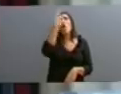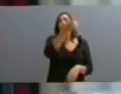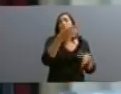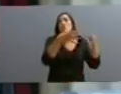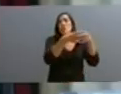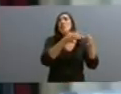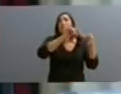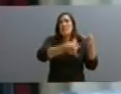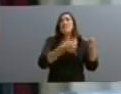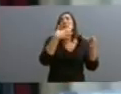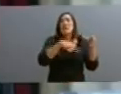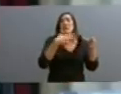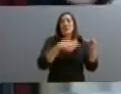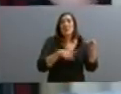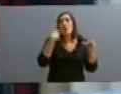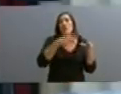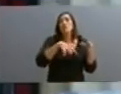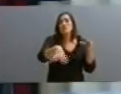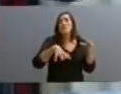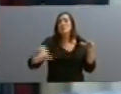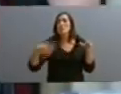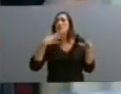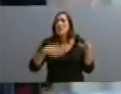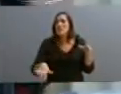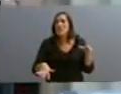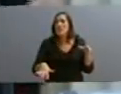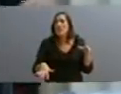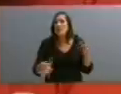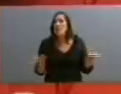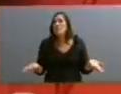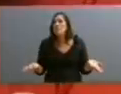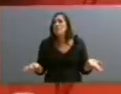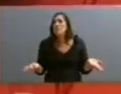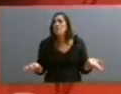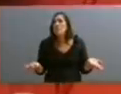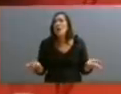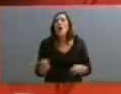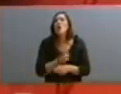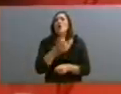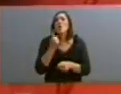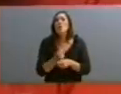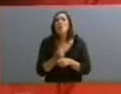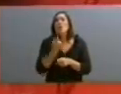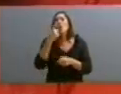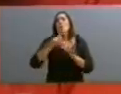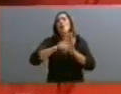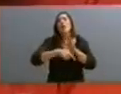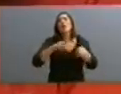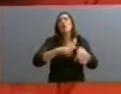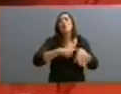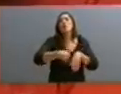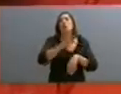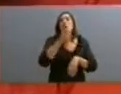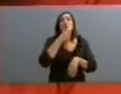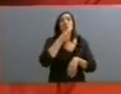u otros sectores. No le puede ir bien, o le puede ir bien durante un tiempo a algunos, si le va